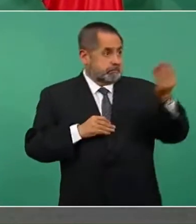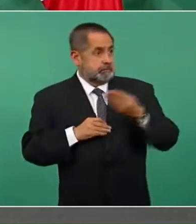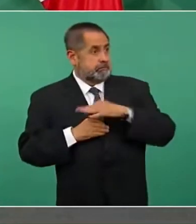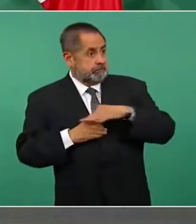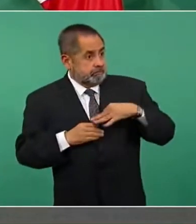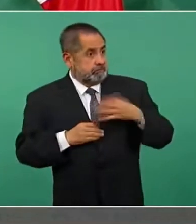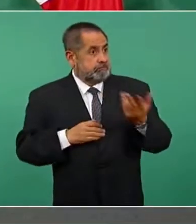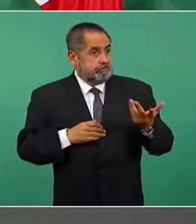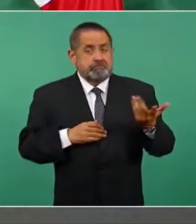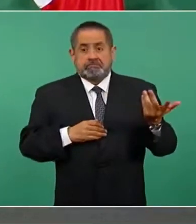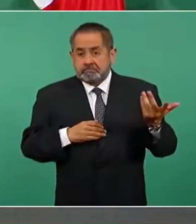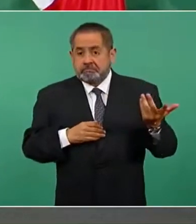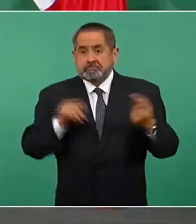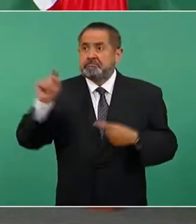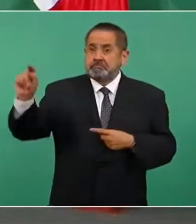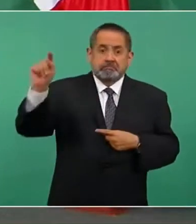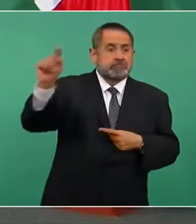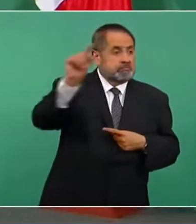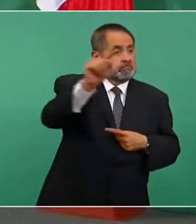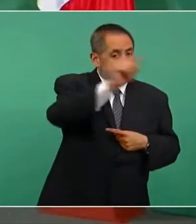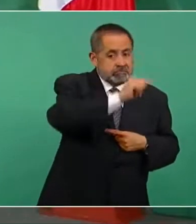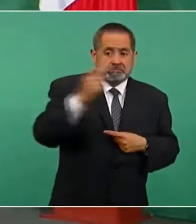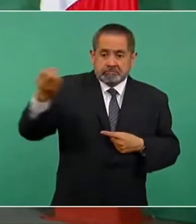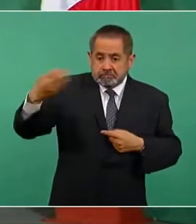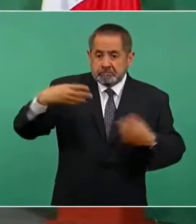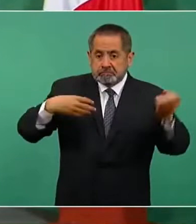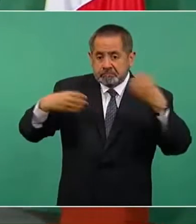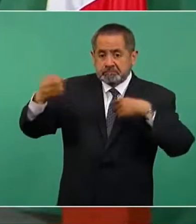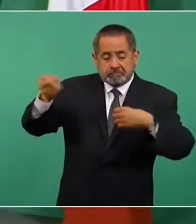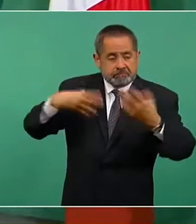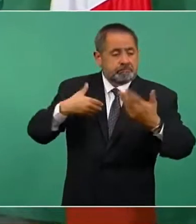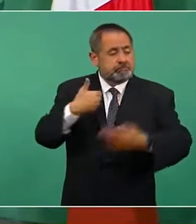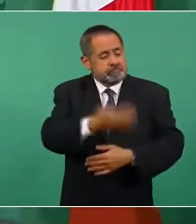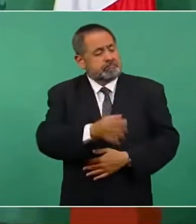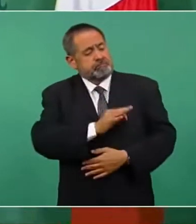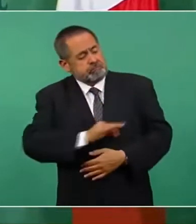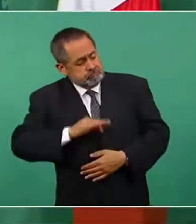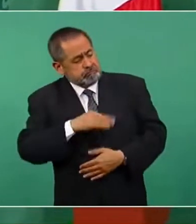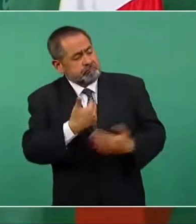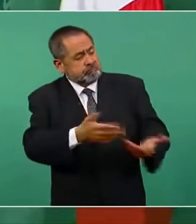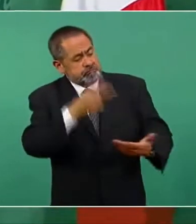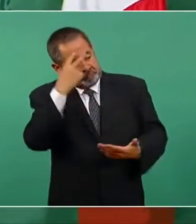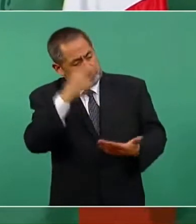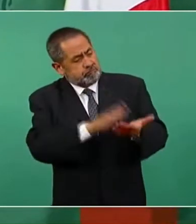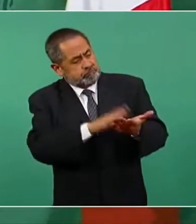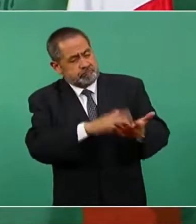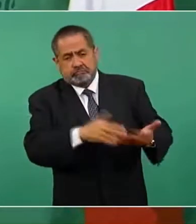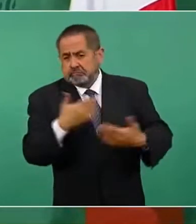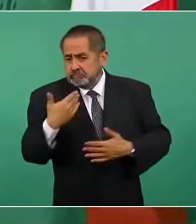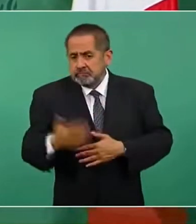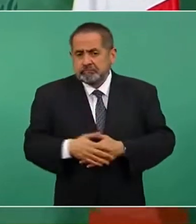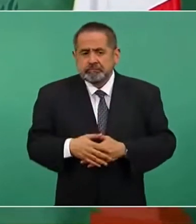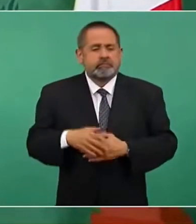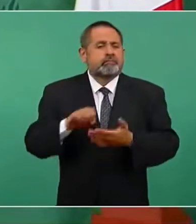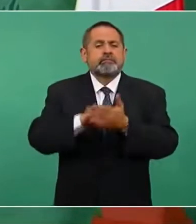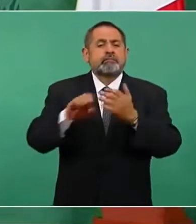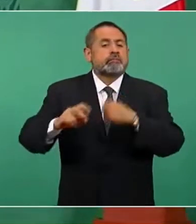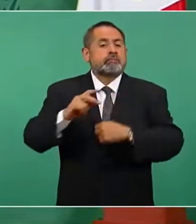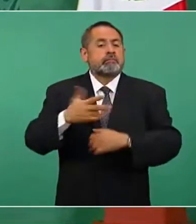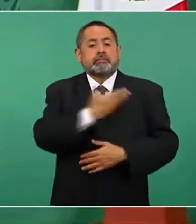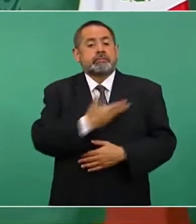los gobiernos. gobiernos, lo hizo el presidente de China,